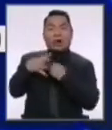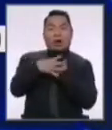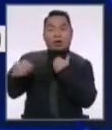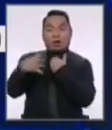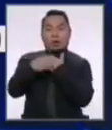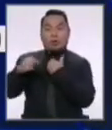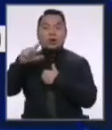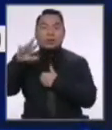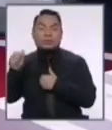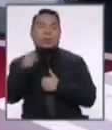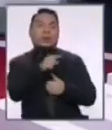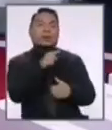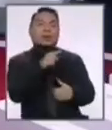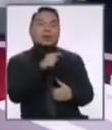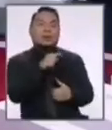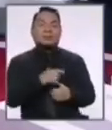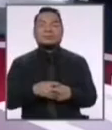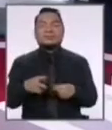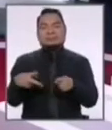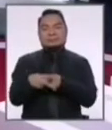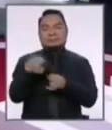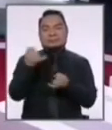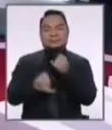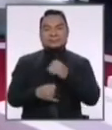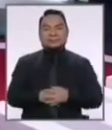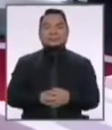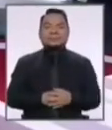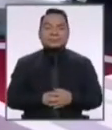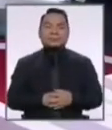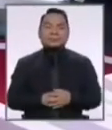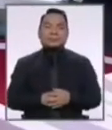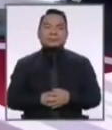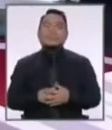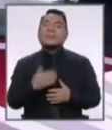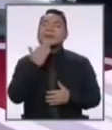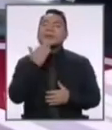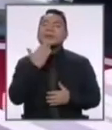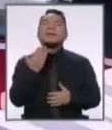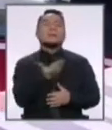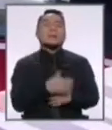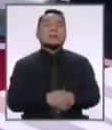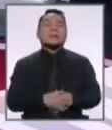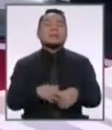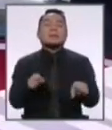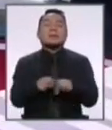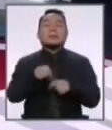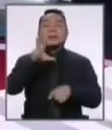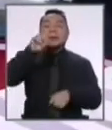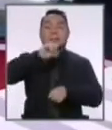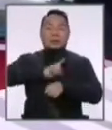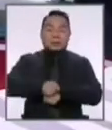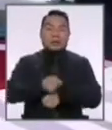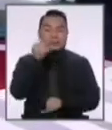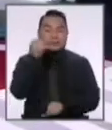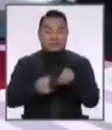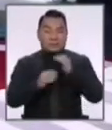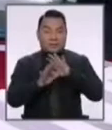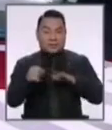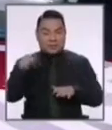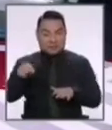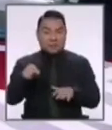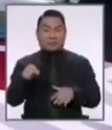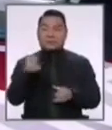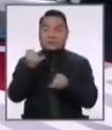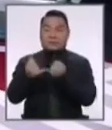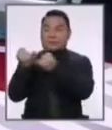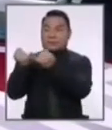López Aliaga, como el señor Hernando de Soto. cumplido. Tiempo cumplido. ¿Quién sigue? Tienen todavía 30 segundos al final de esta